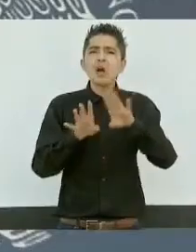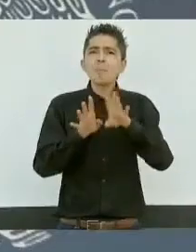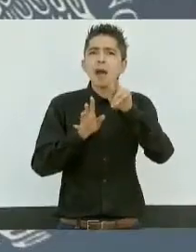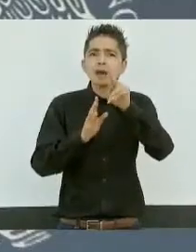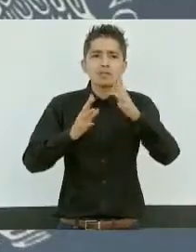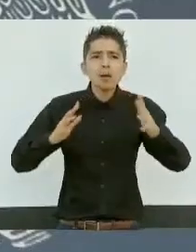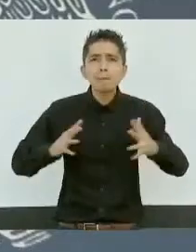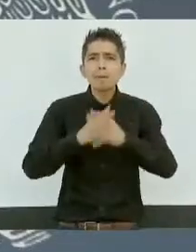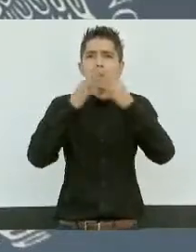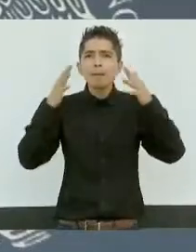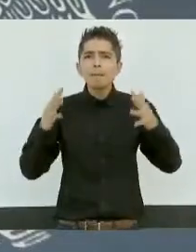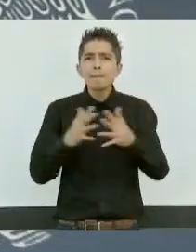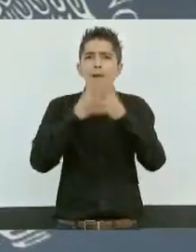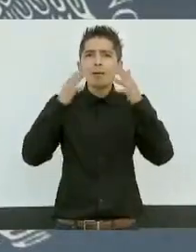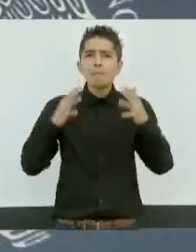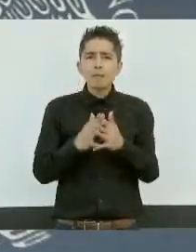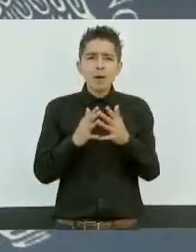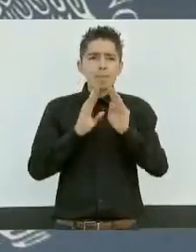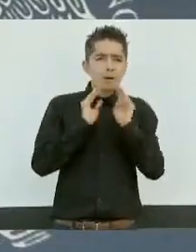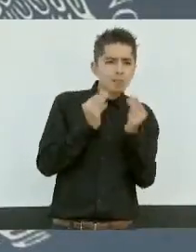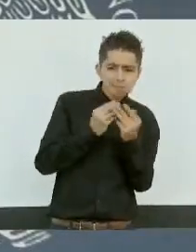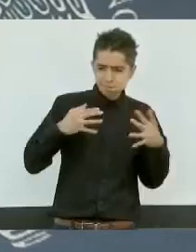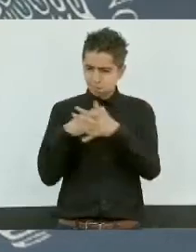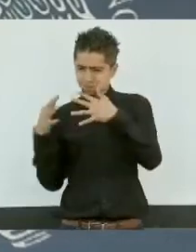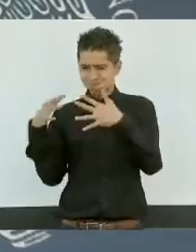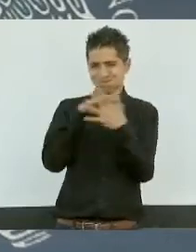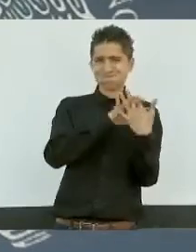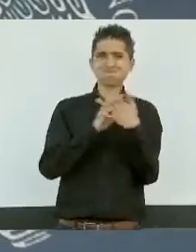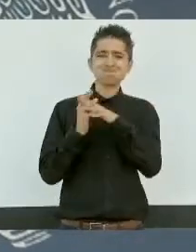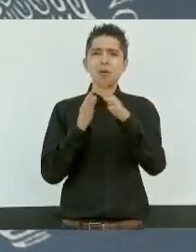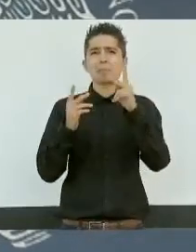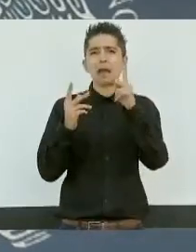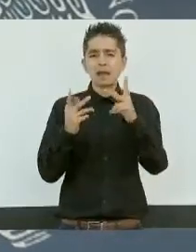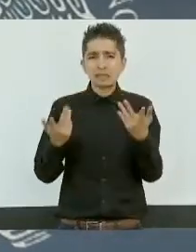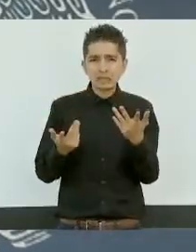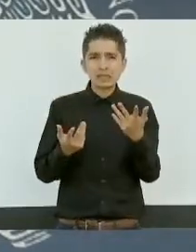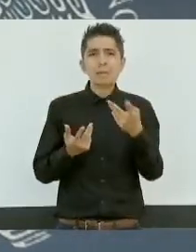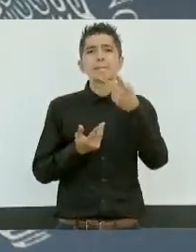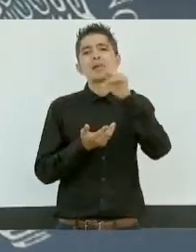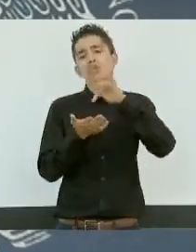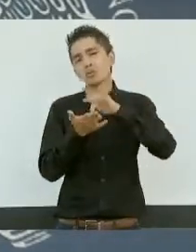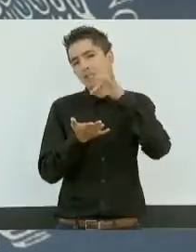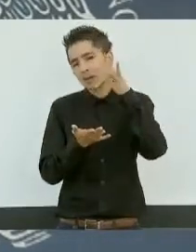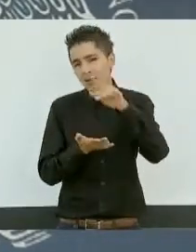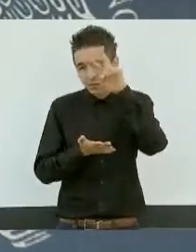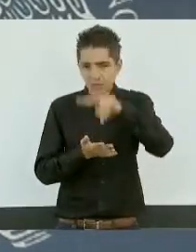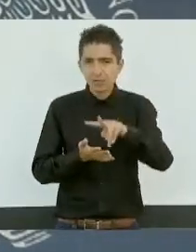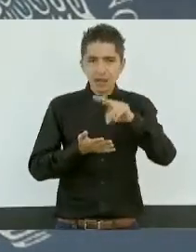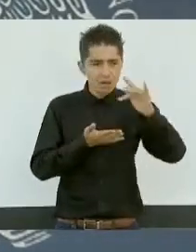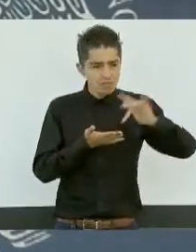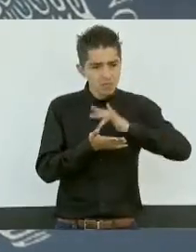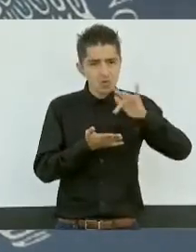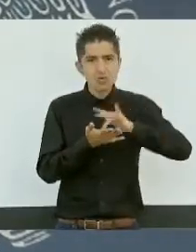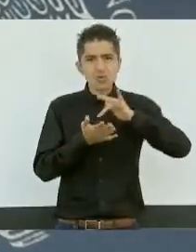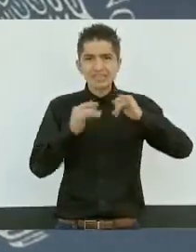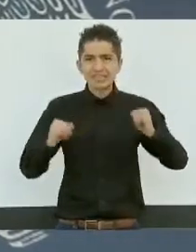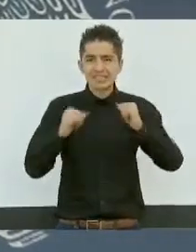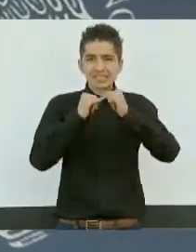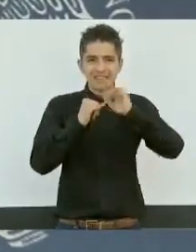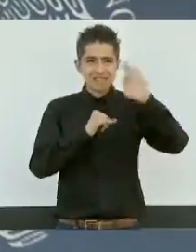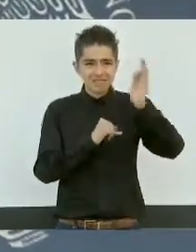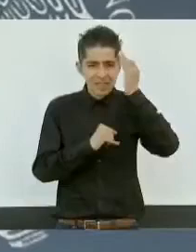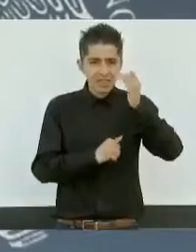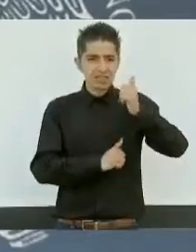y, como lo he reiterado en otras ocasiones, gracias al apoyo de las instituciones federales, el